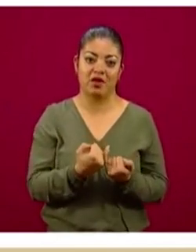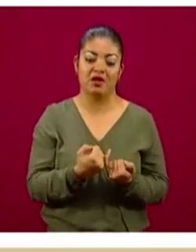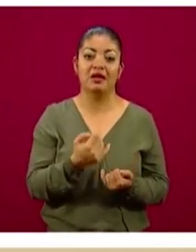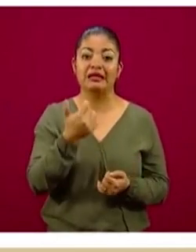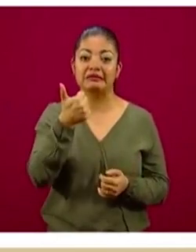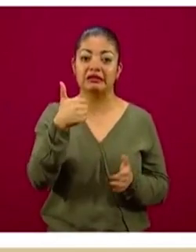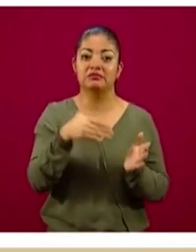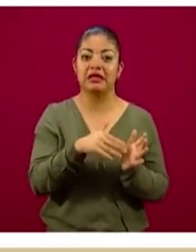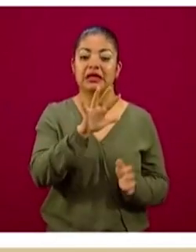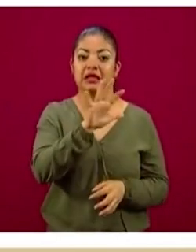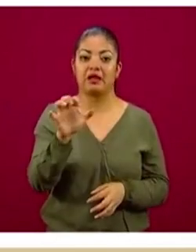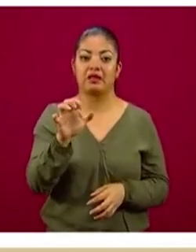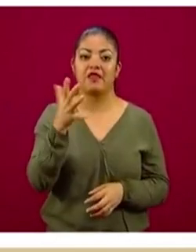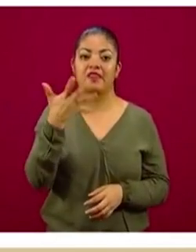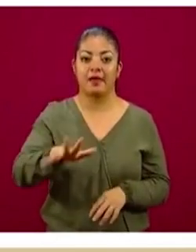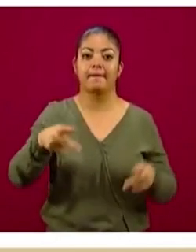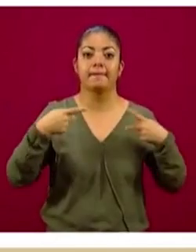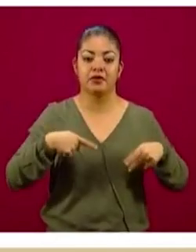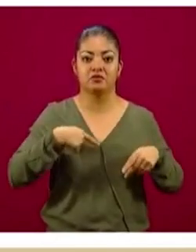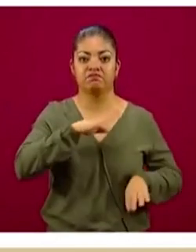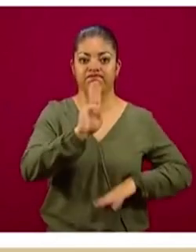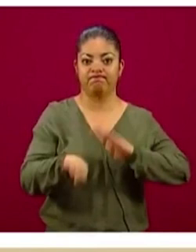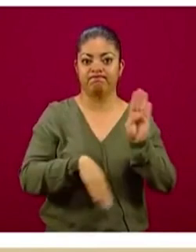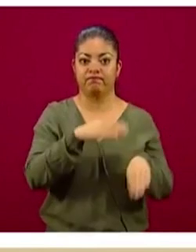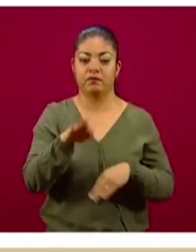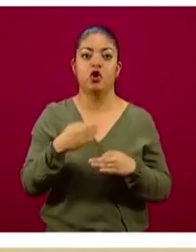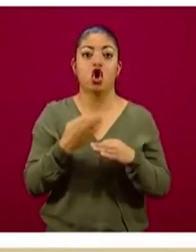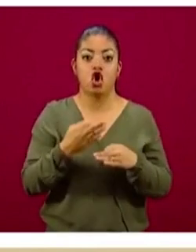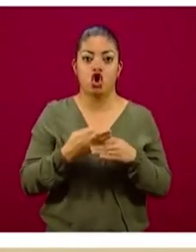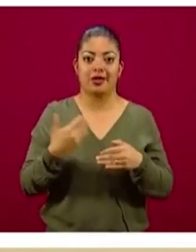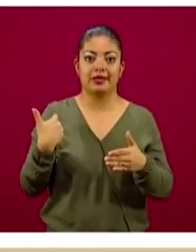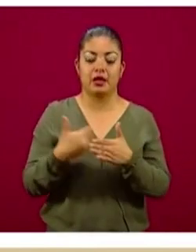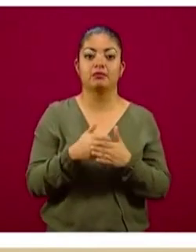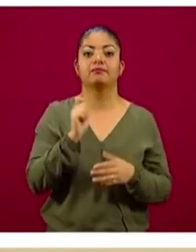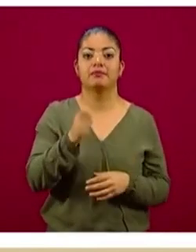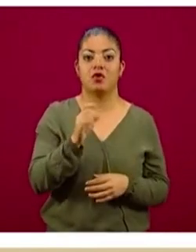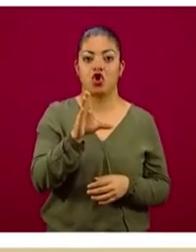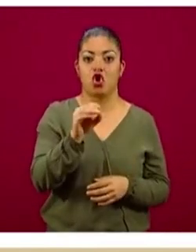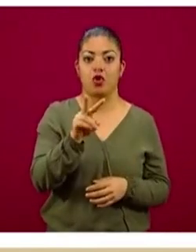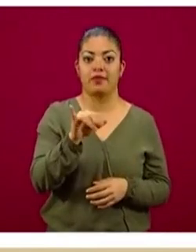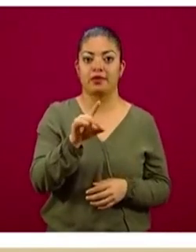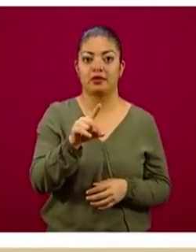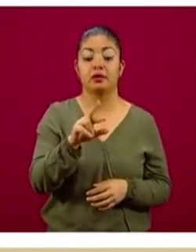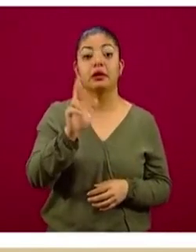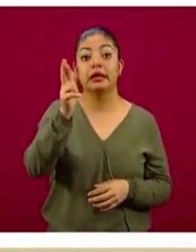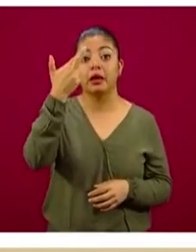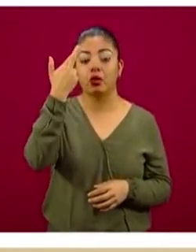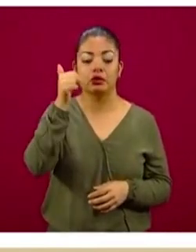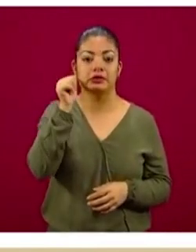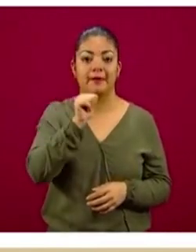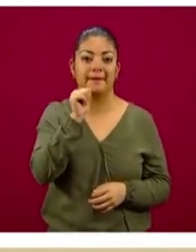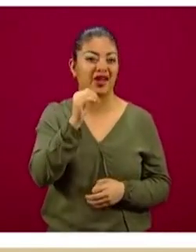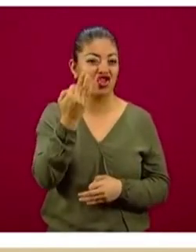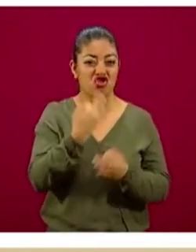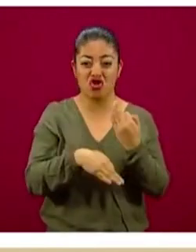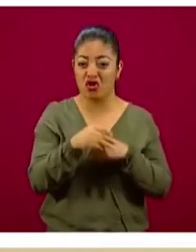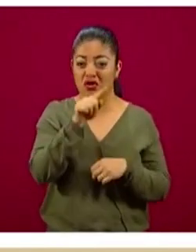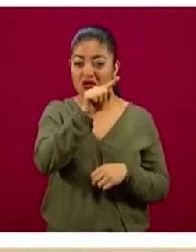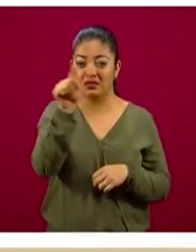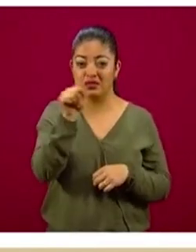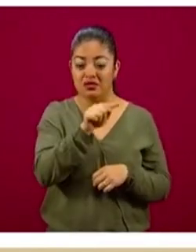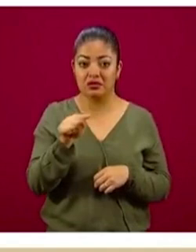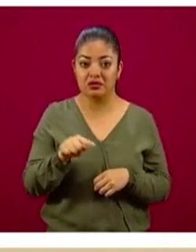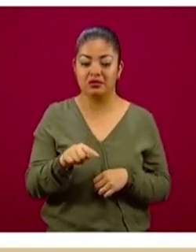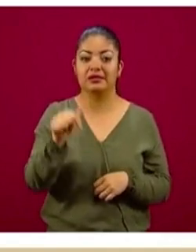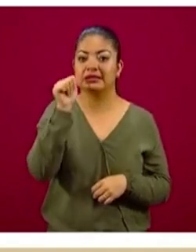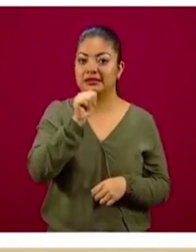mil 510 personas han perdido la vida hasta el momento por COVID y recordamos siempre que todos estos números son la